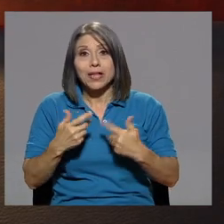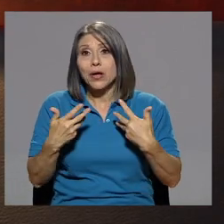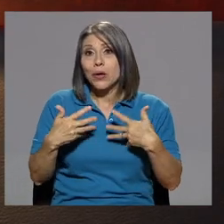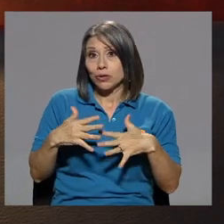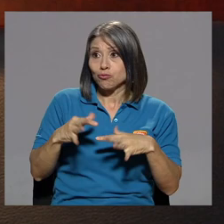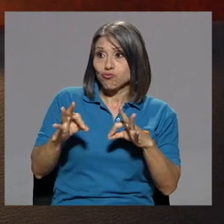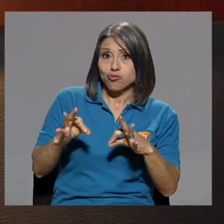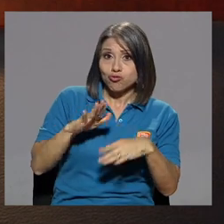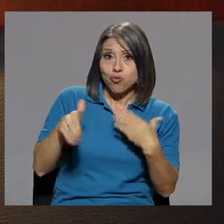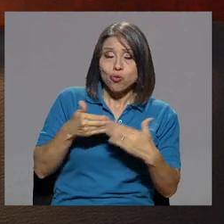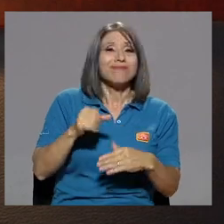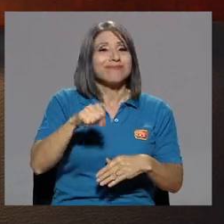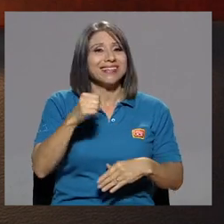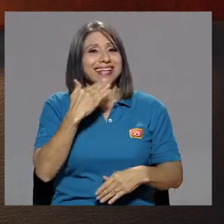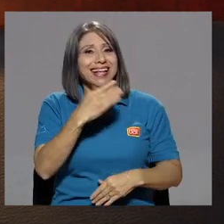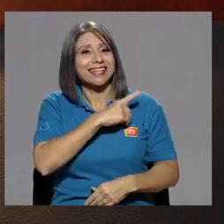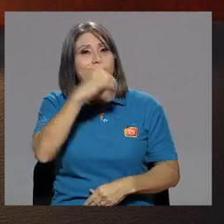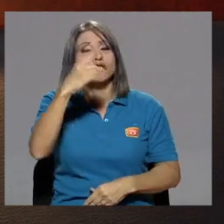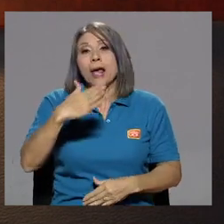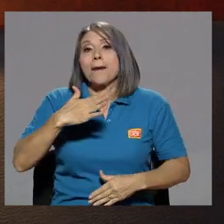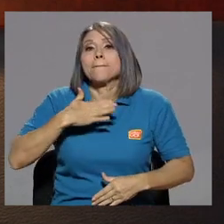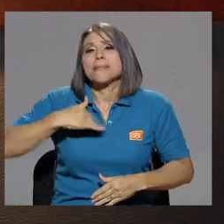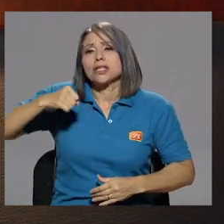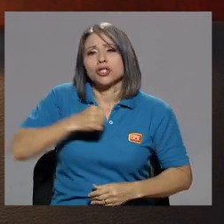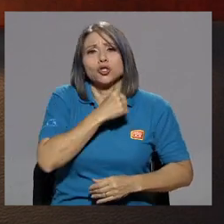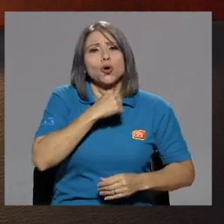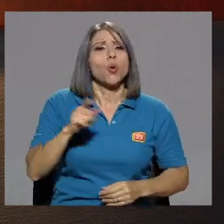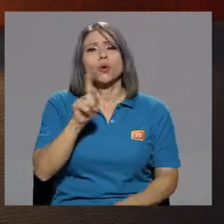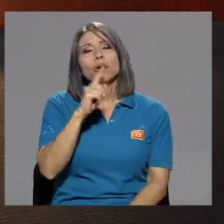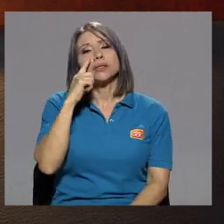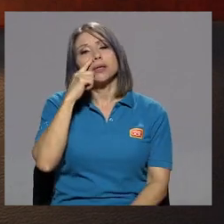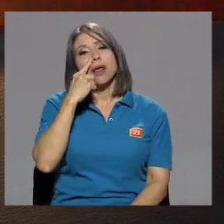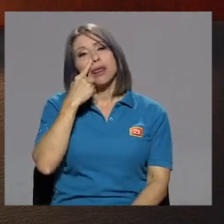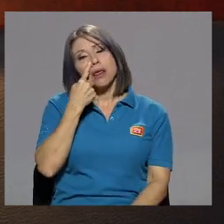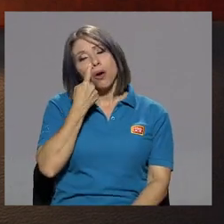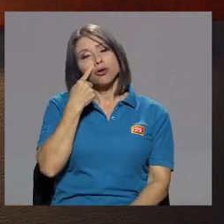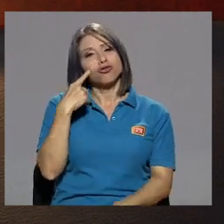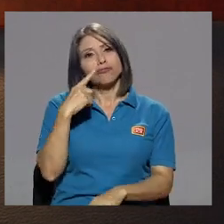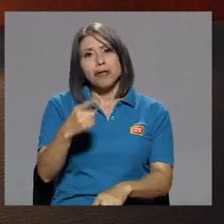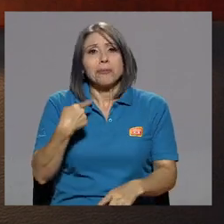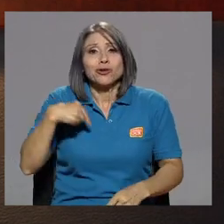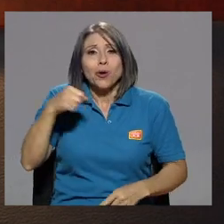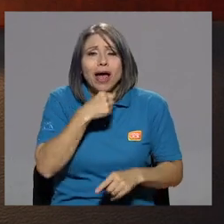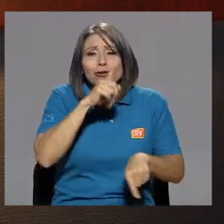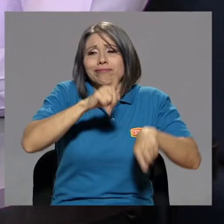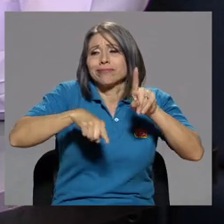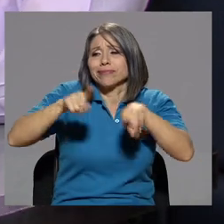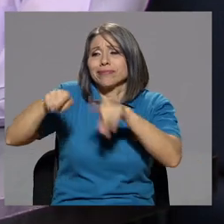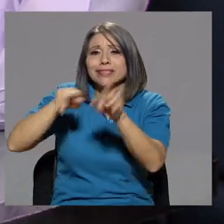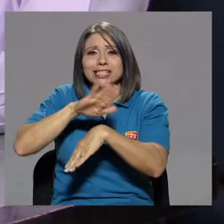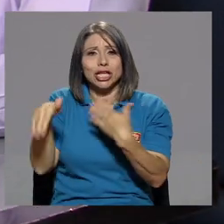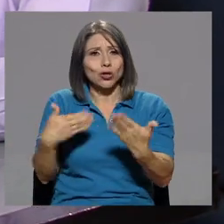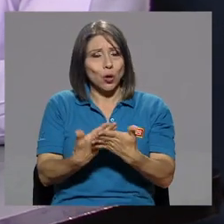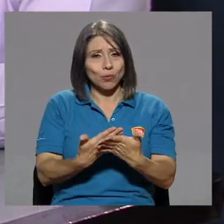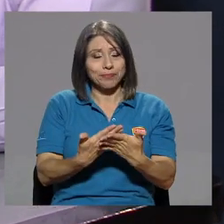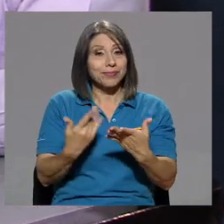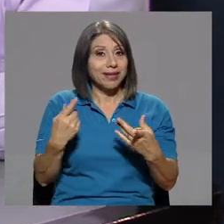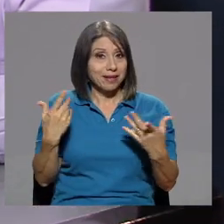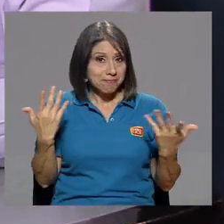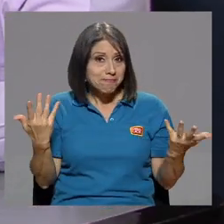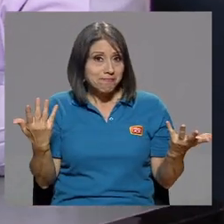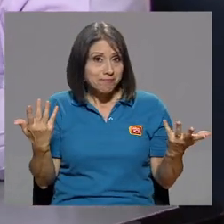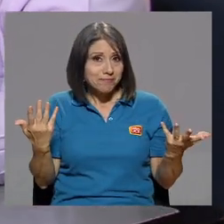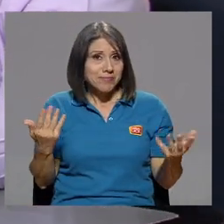gracias a Dios. O sea, mi show no es tedioso, porque canto de todo. Así es que,